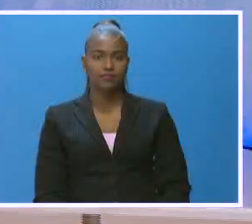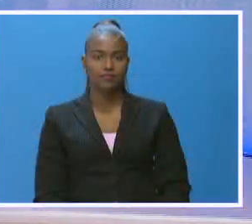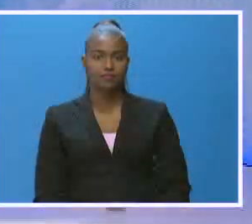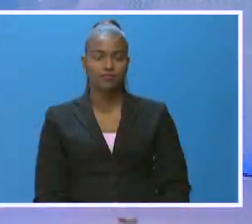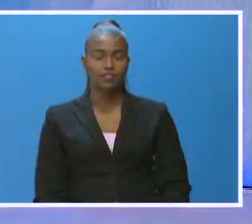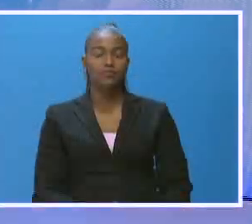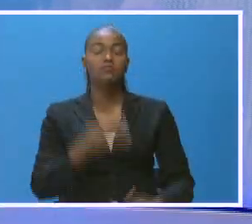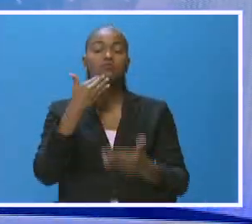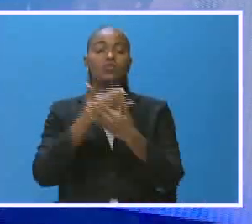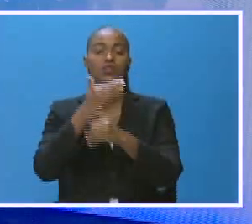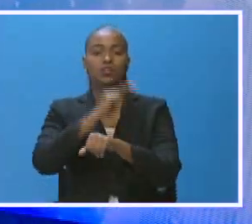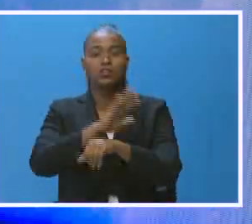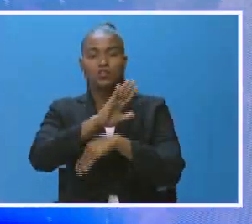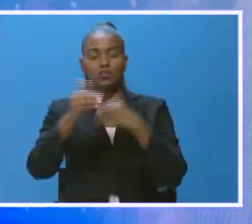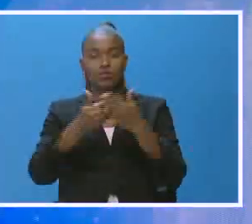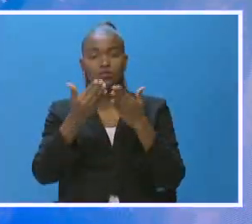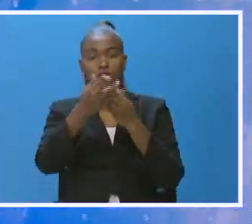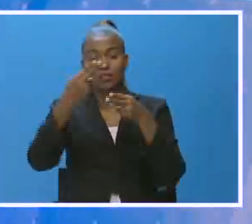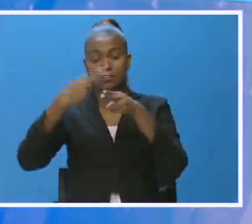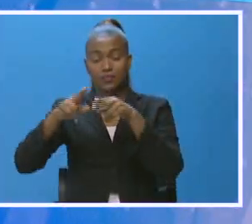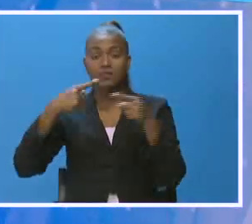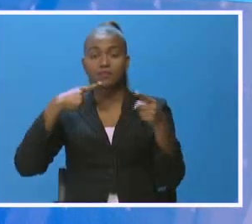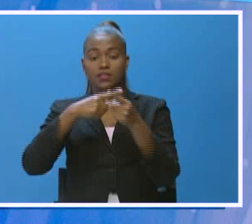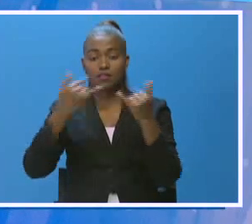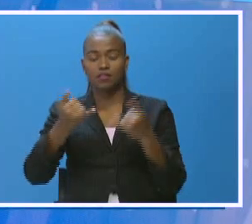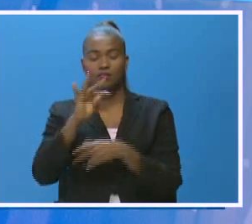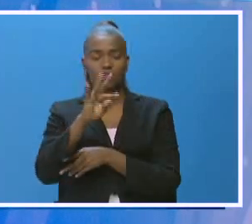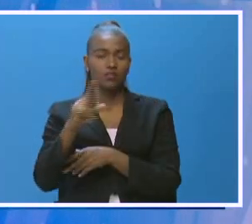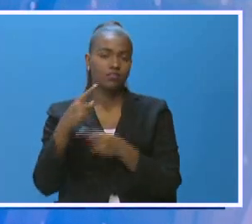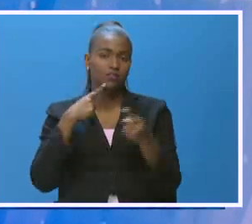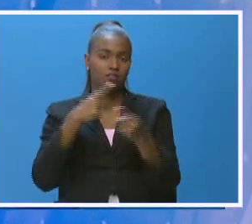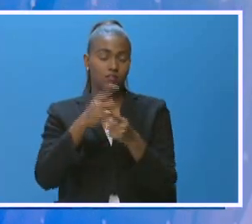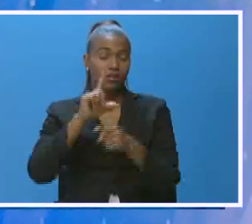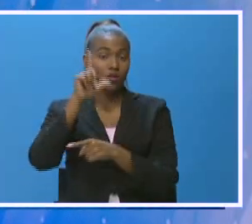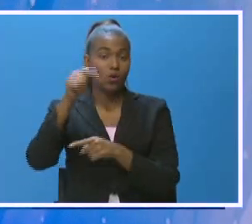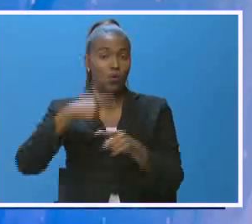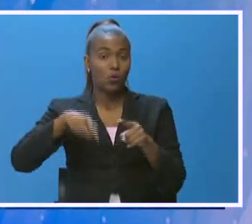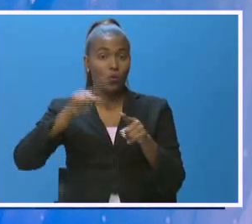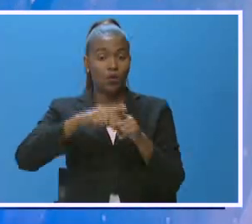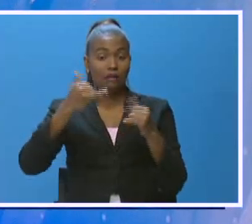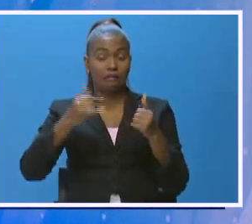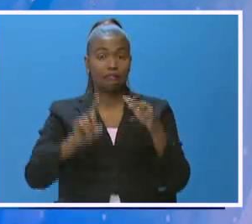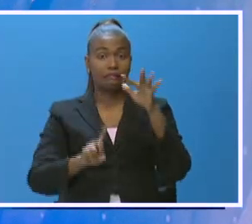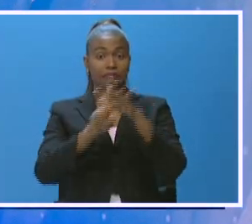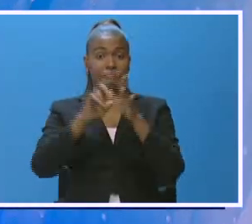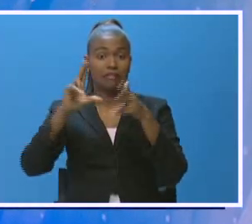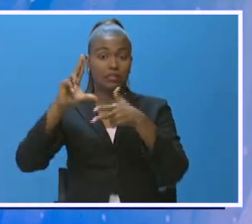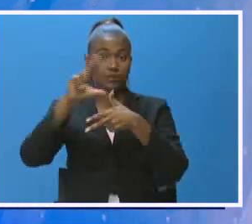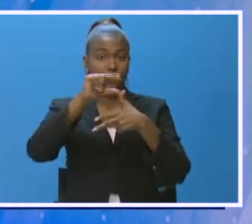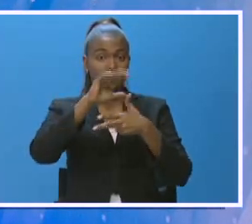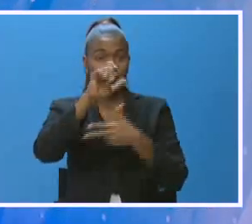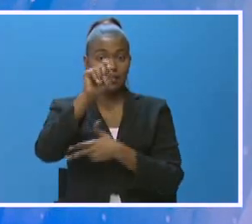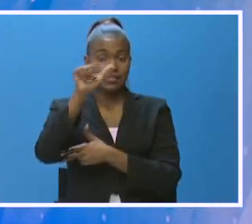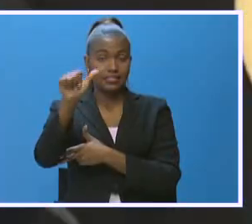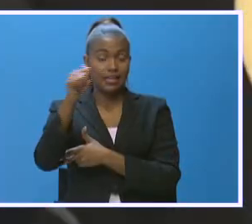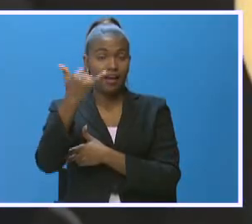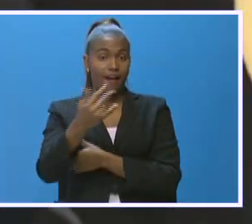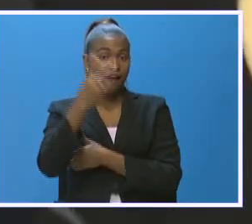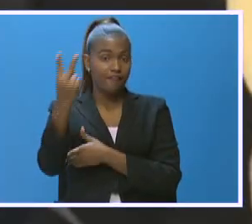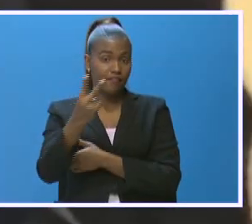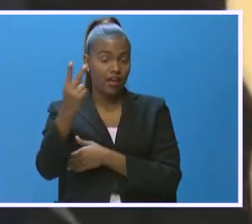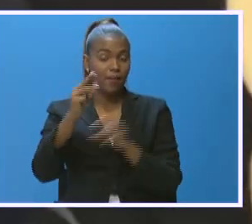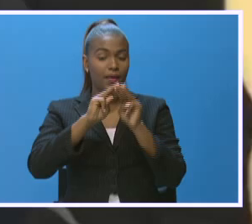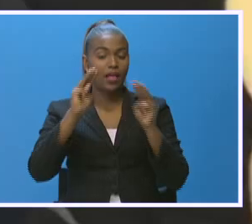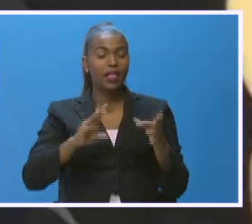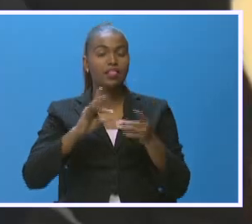Muy buenas noches para todos, este es un avance de 4RD Noticias. Luego de convertirse en huracán la tormenta Elsa este viernes, el Ministerio de